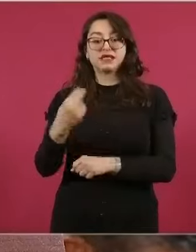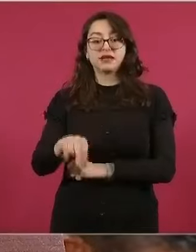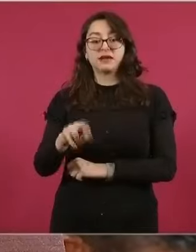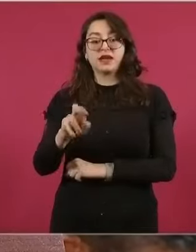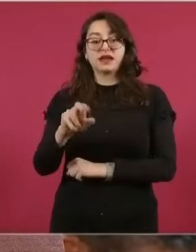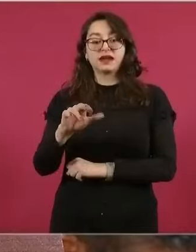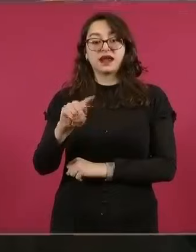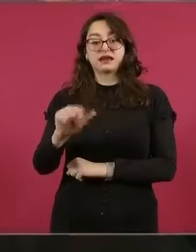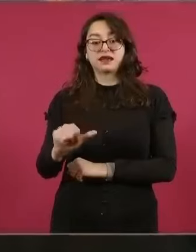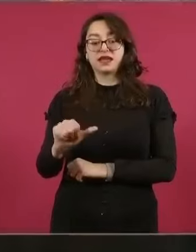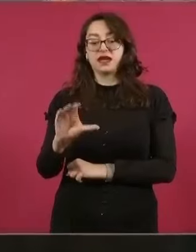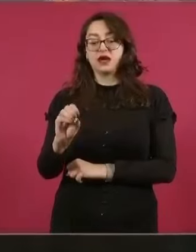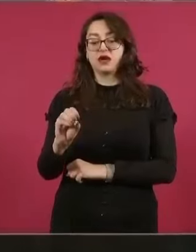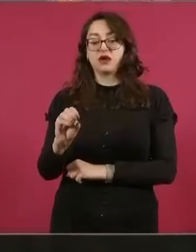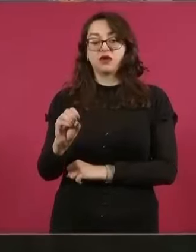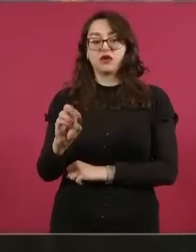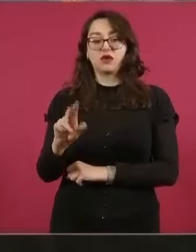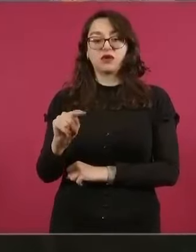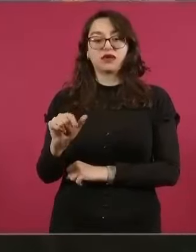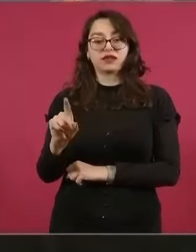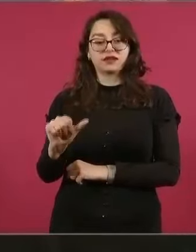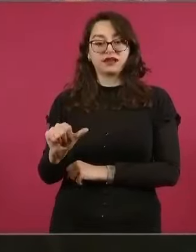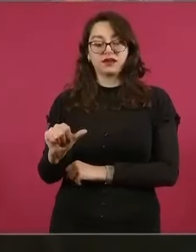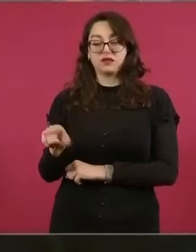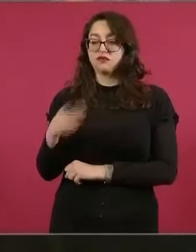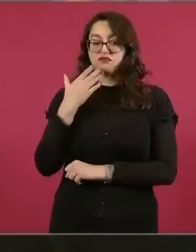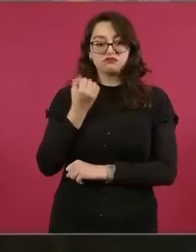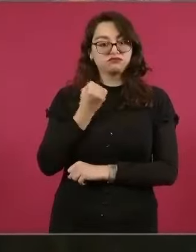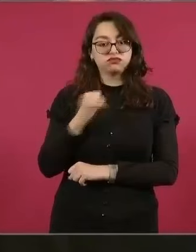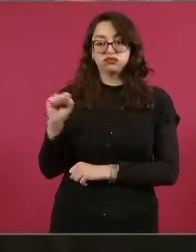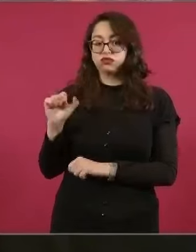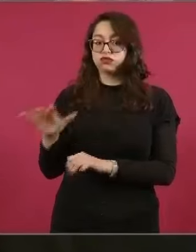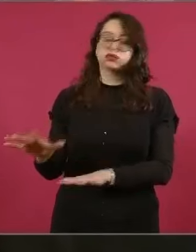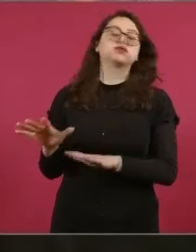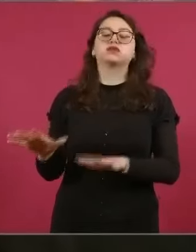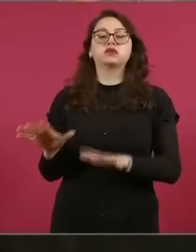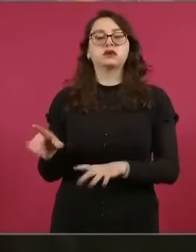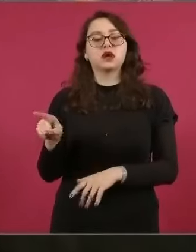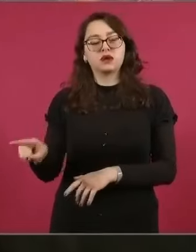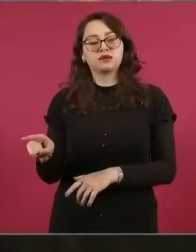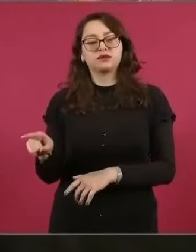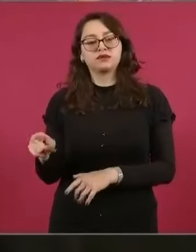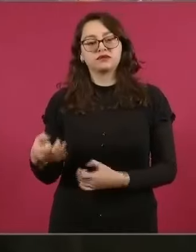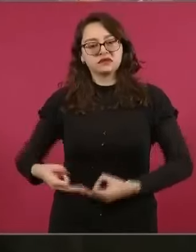El mejor cerrador, el todos los tiempos en grandes ligas, panameño.